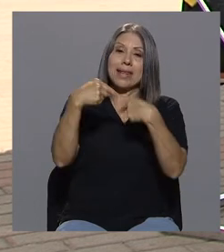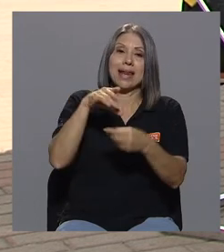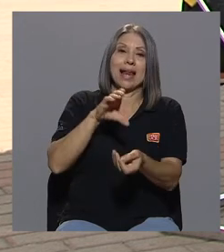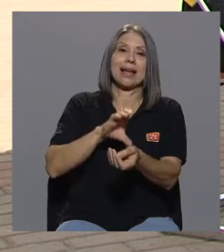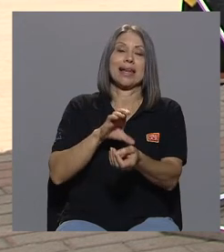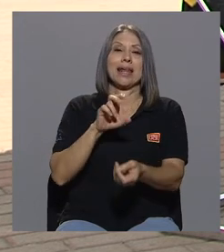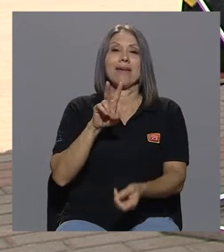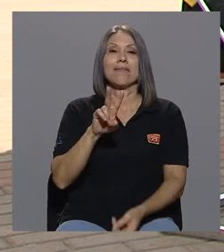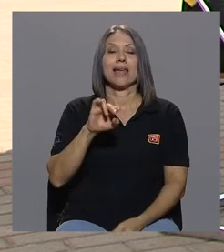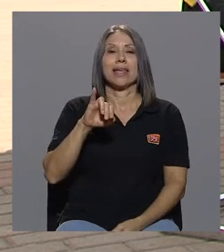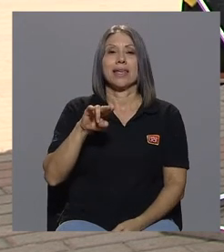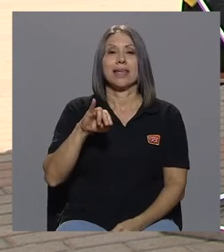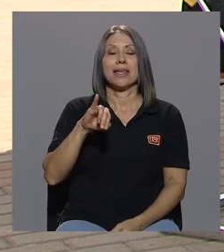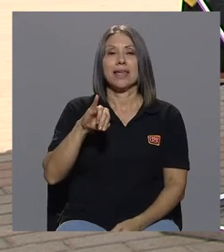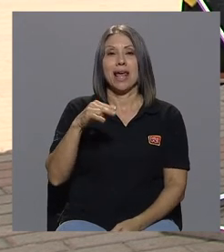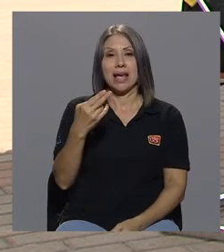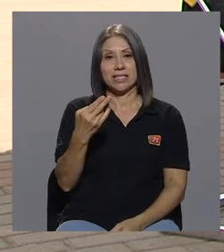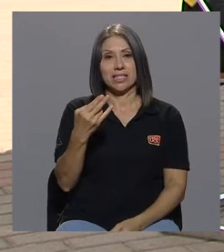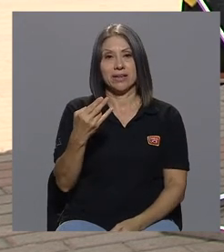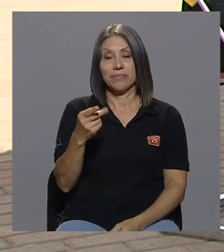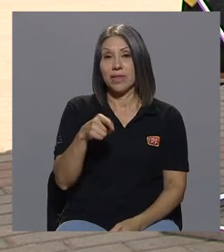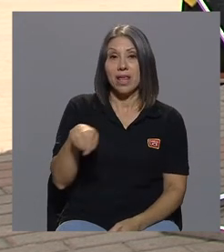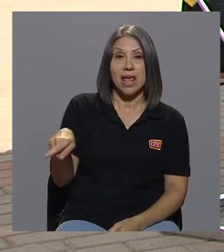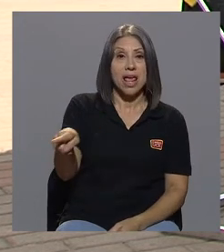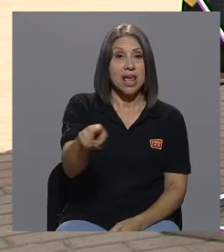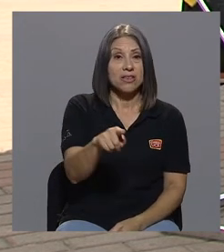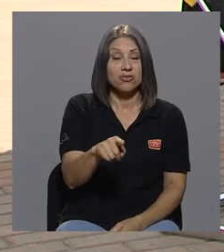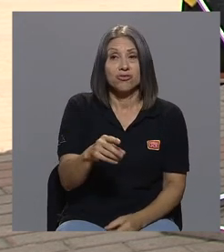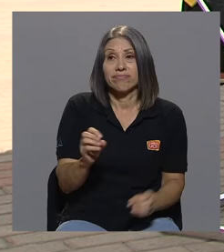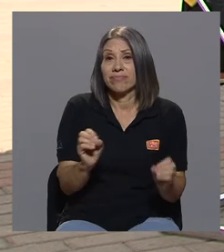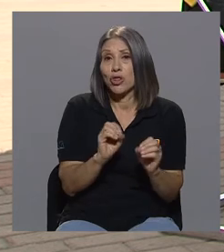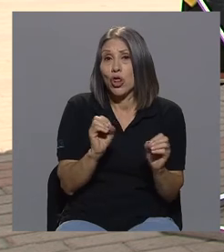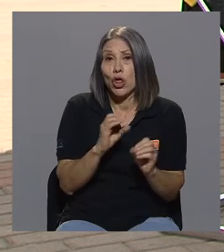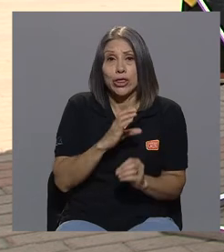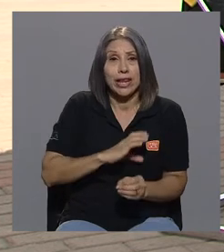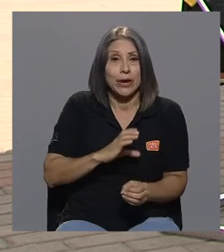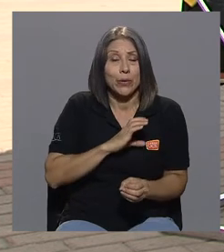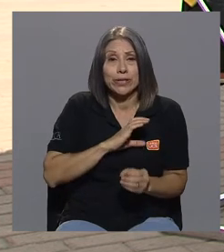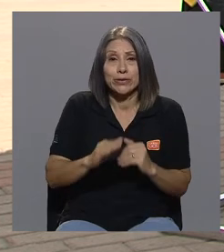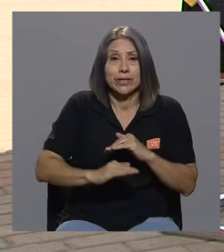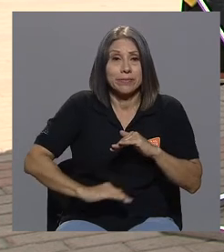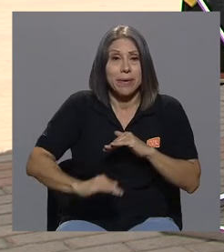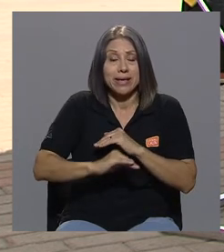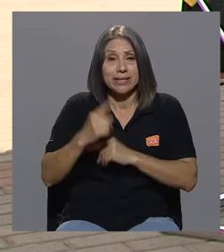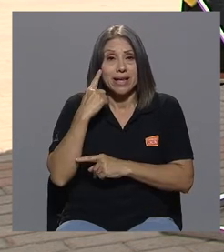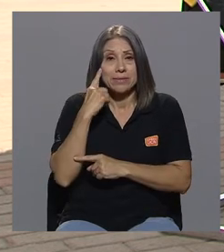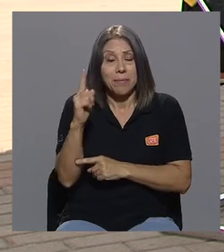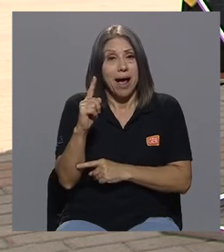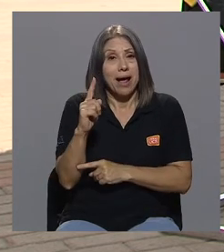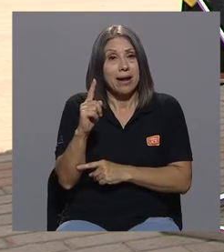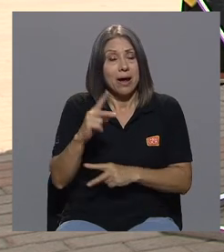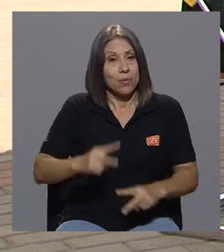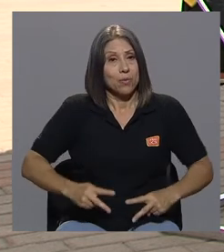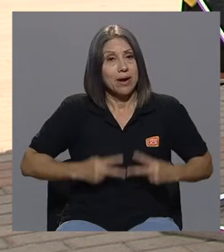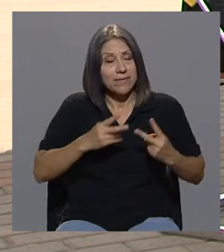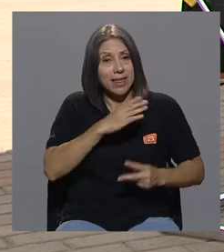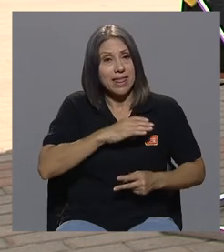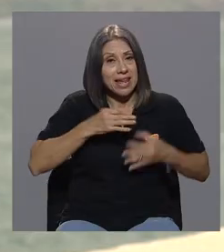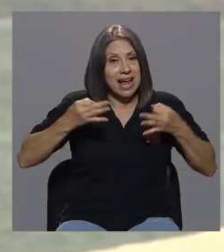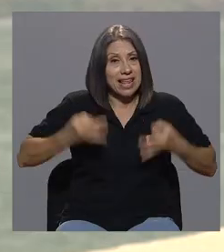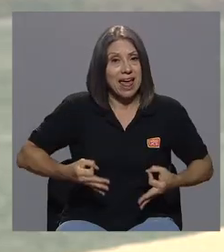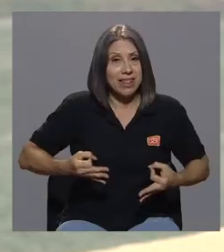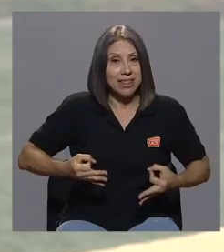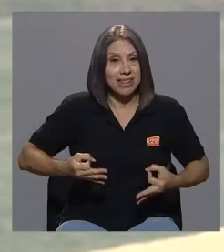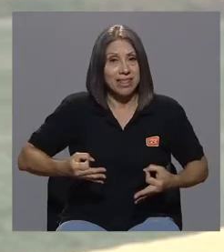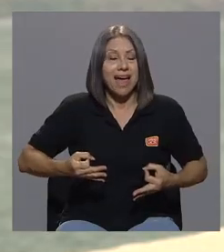tienen yo creo que ni las condiciones básicas para vivir una vida de calidad es que nace